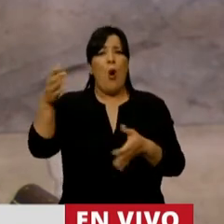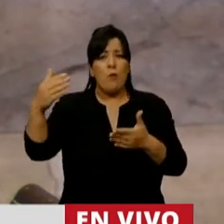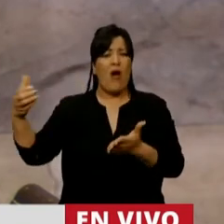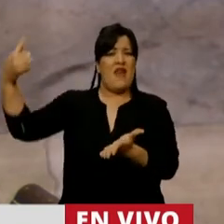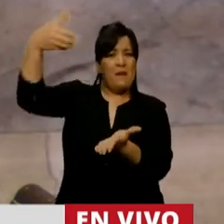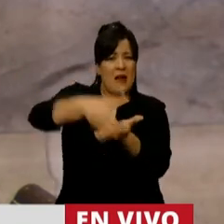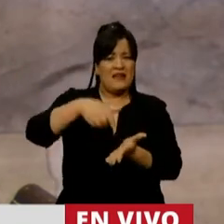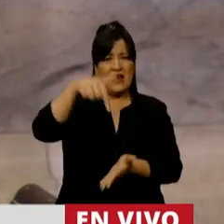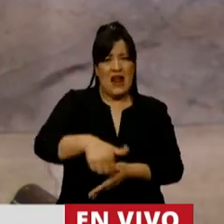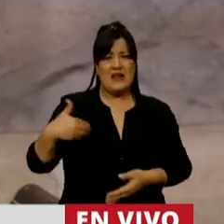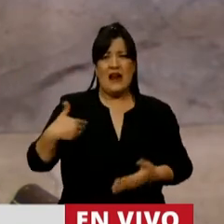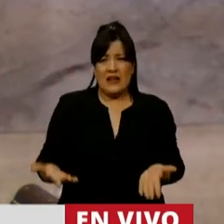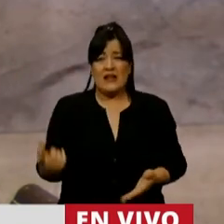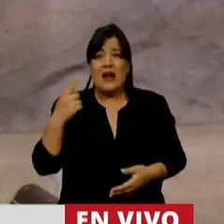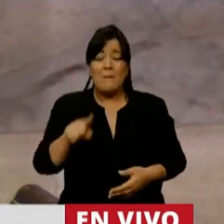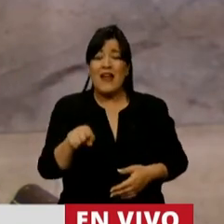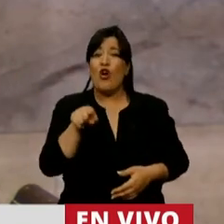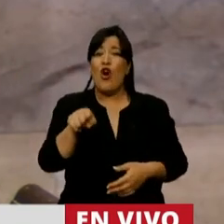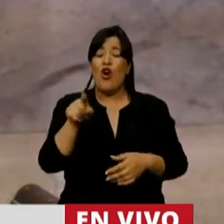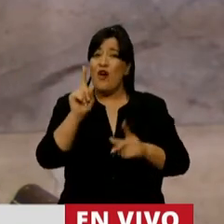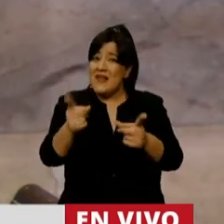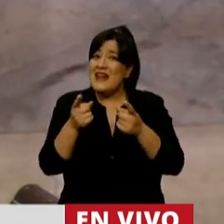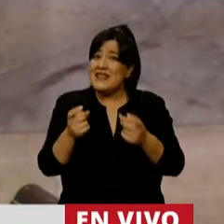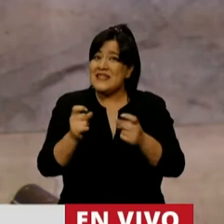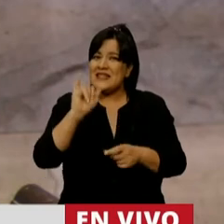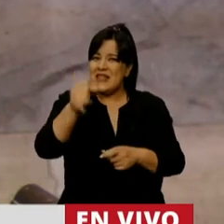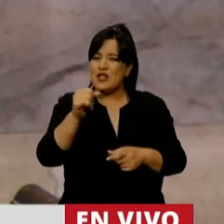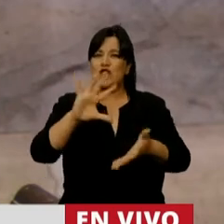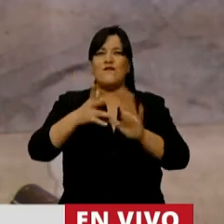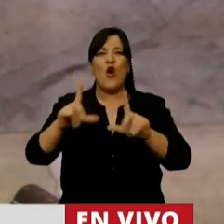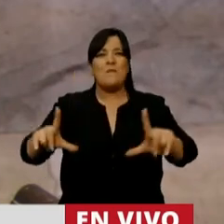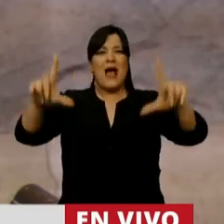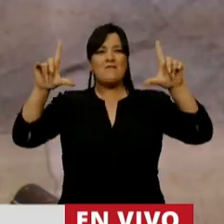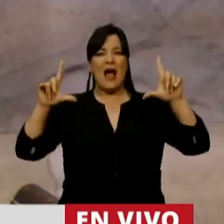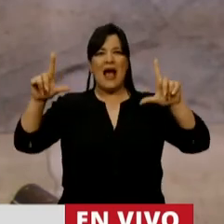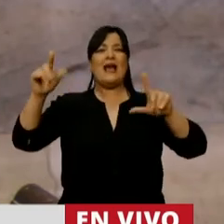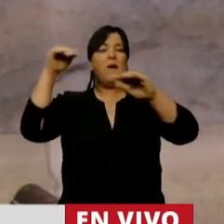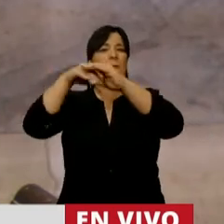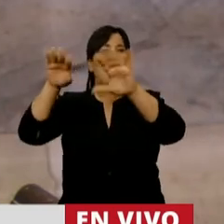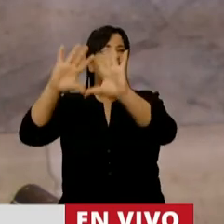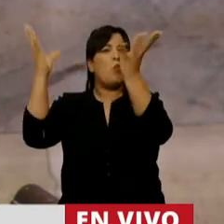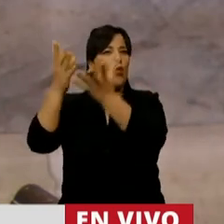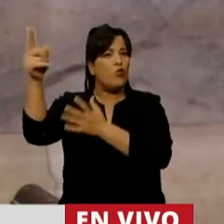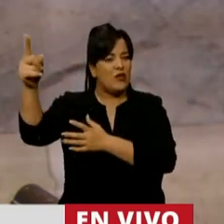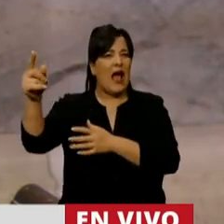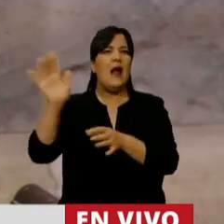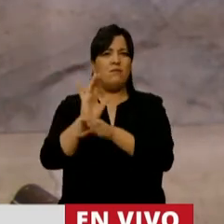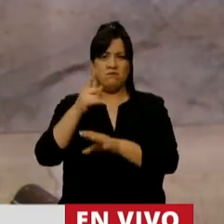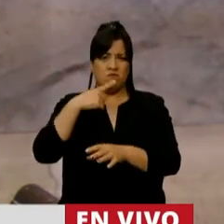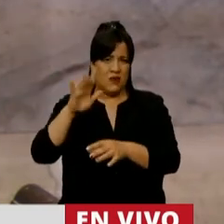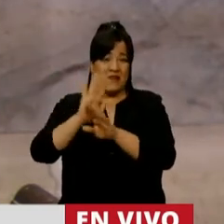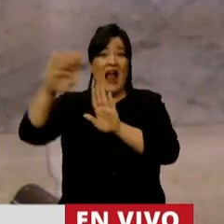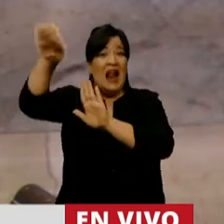invertir en la Argentina. Ahora eso requiere revertir la imagen que el Banco Mundial nos da cuando nos pone últimos